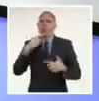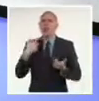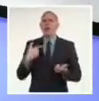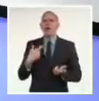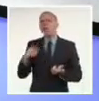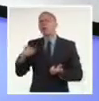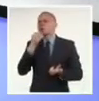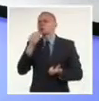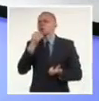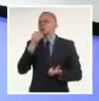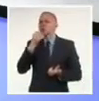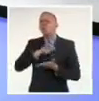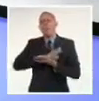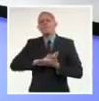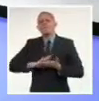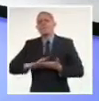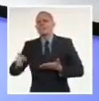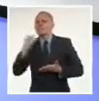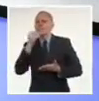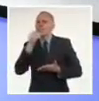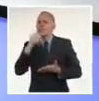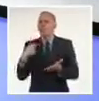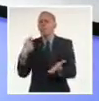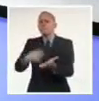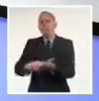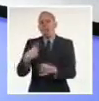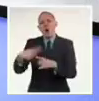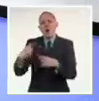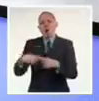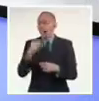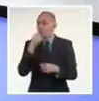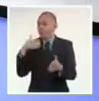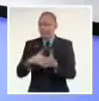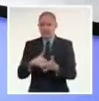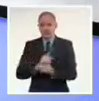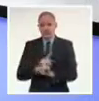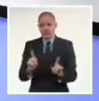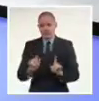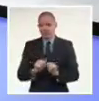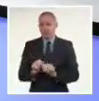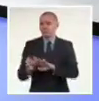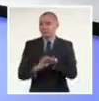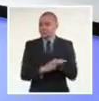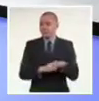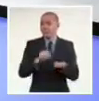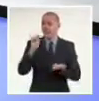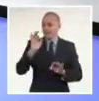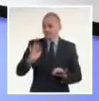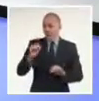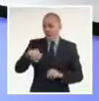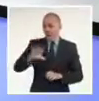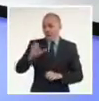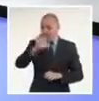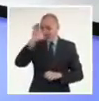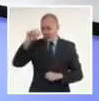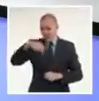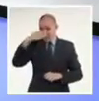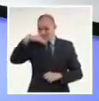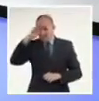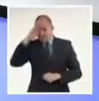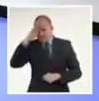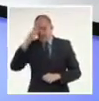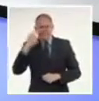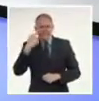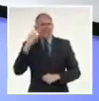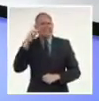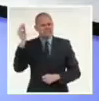sesión de garantías otorgadas por el Estado, o garantías soberanas. Así es, el Banco Nacional y Cuba jamás han desconocido